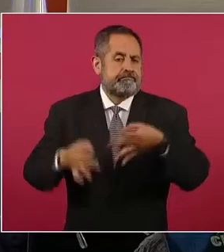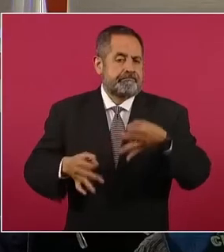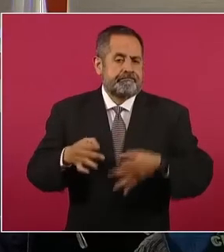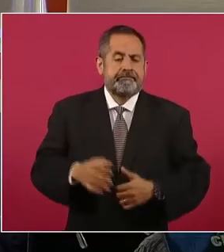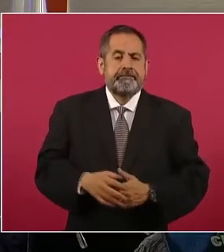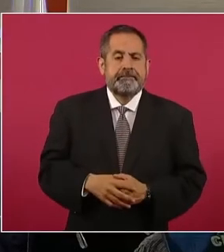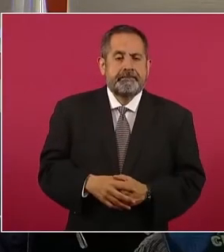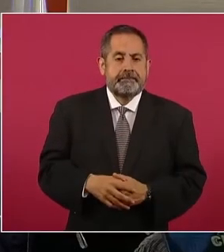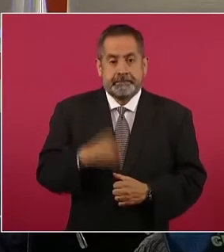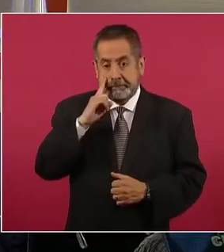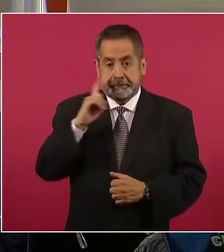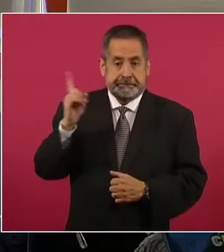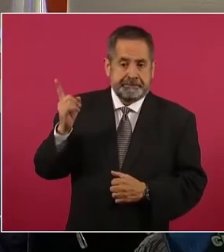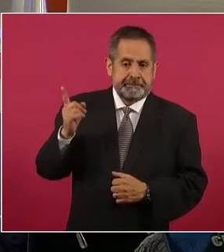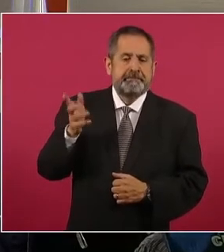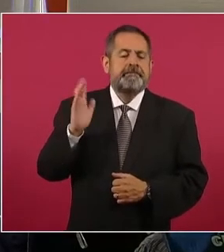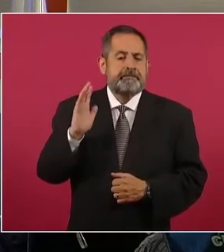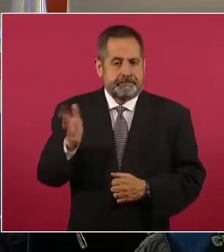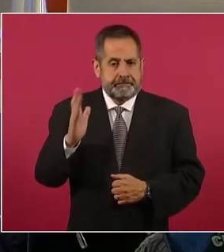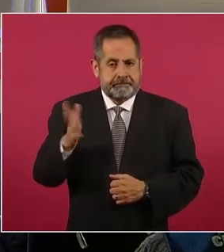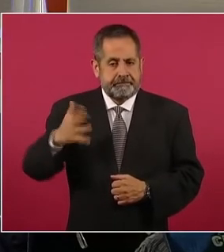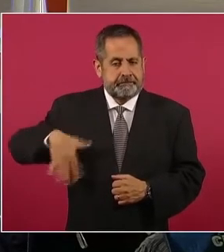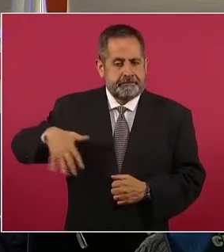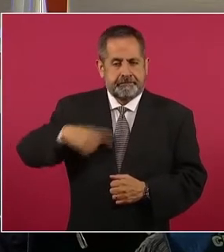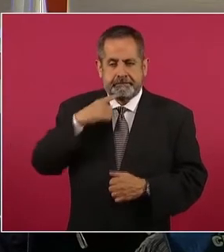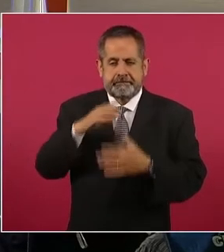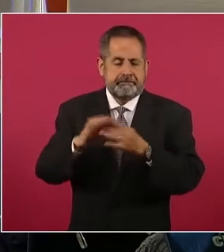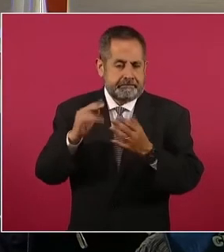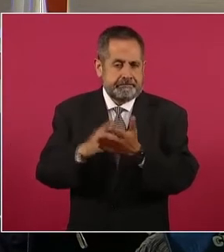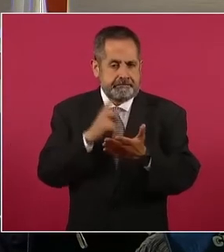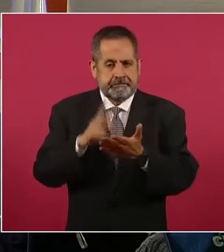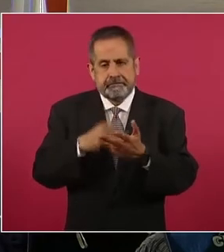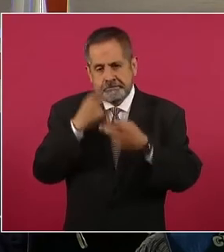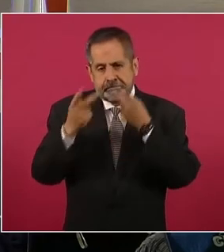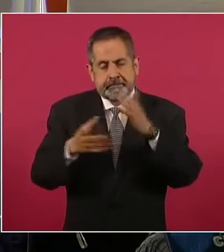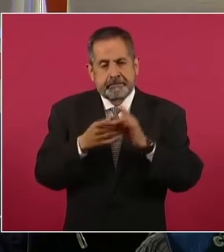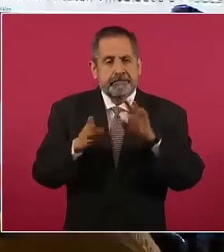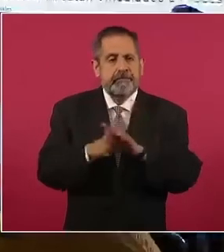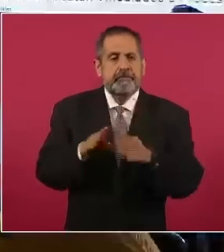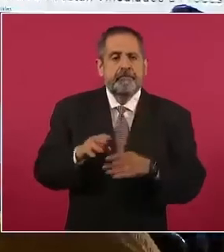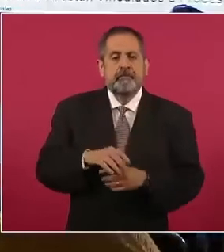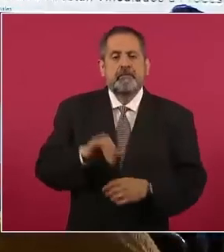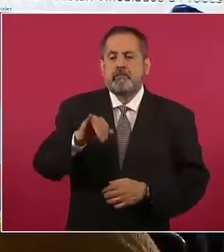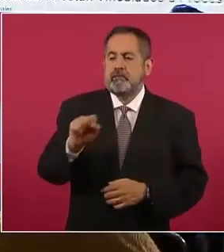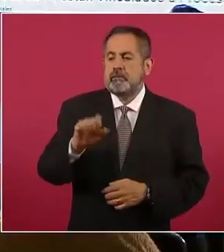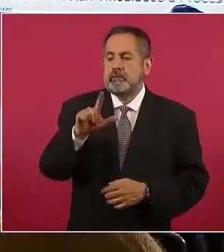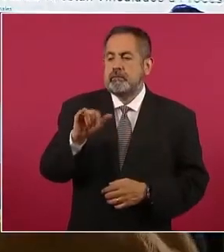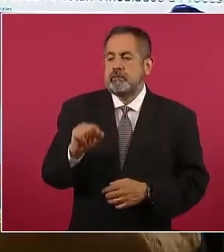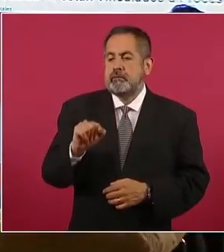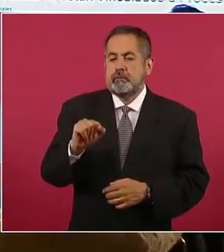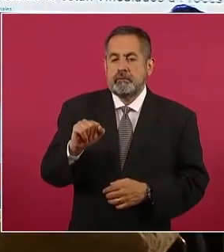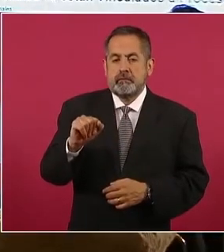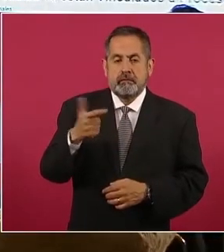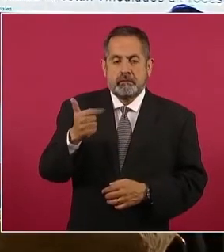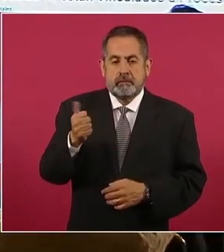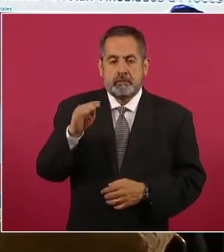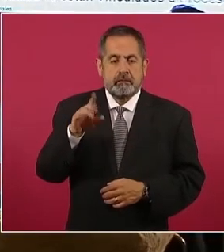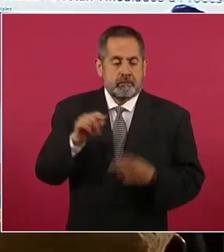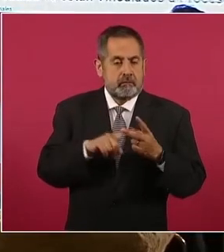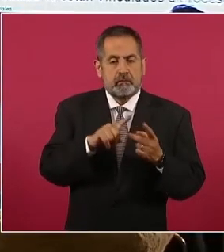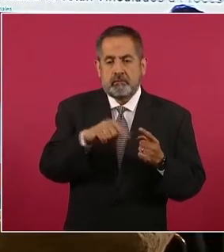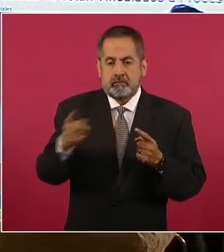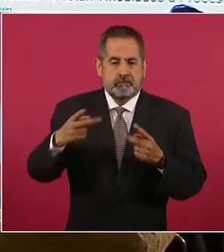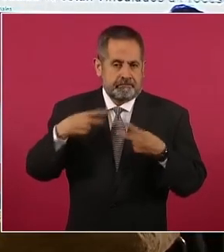Son los casos que aquí ya se han comentado en varias ocasiones, de José Luis Gamboa, que hay un vinculado